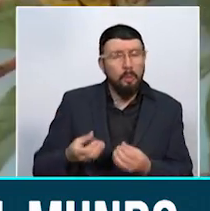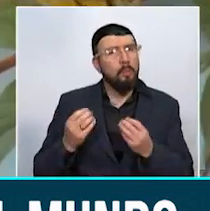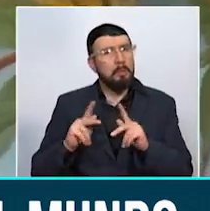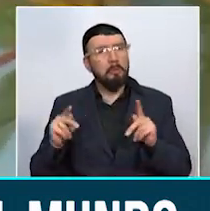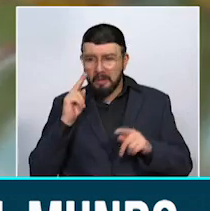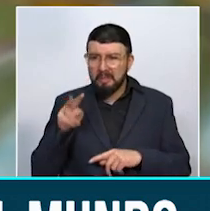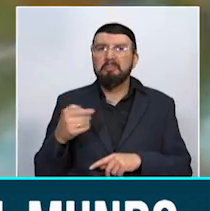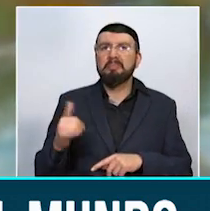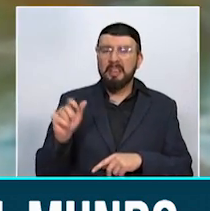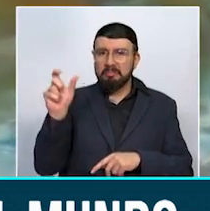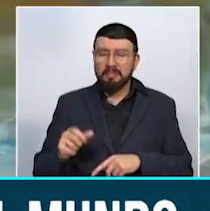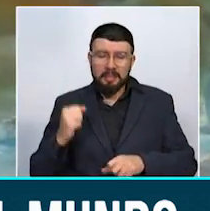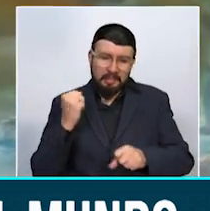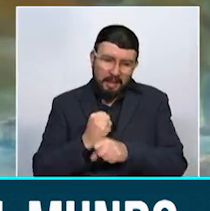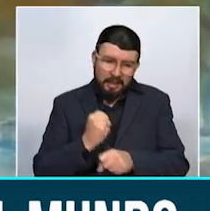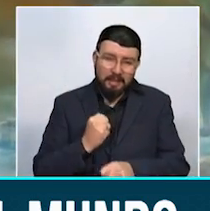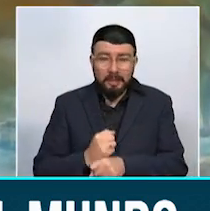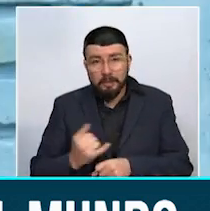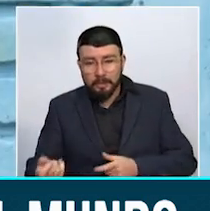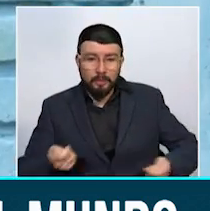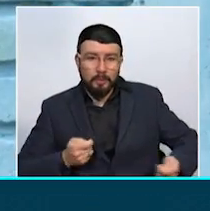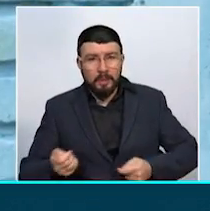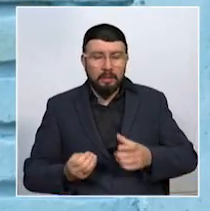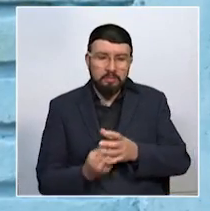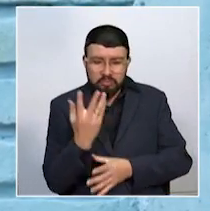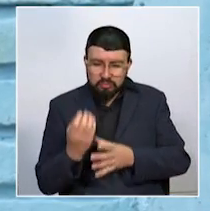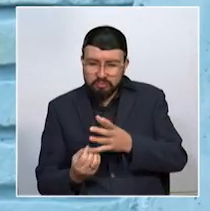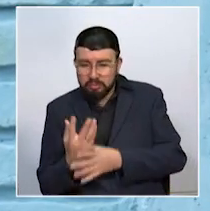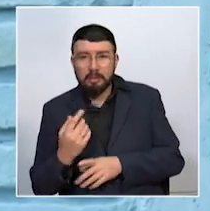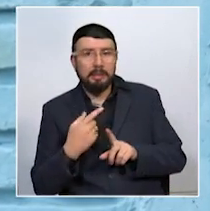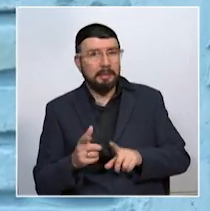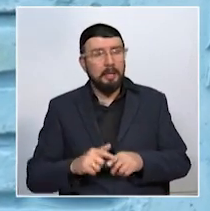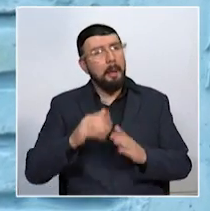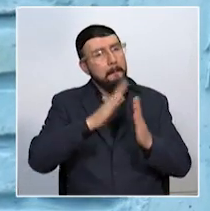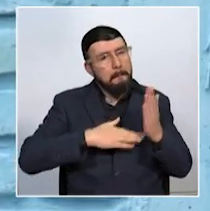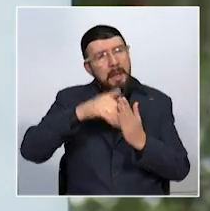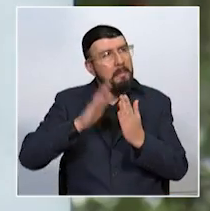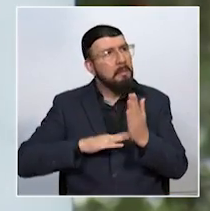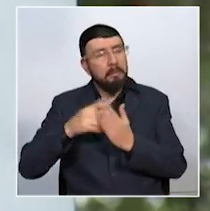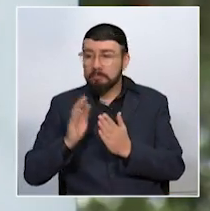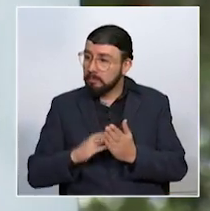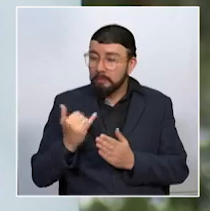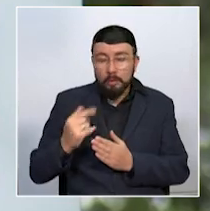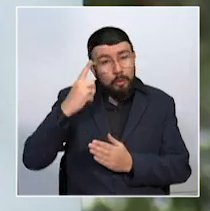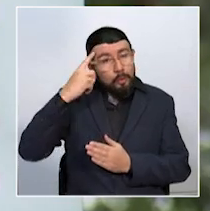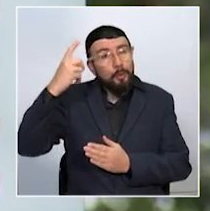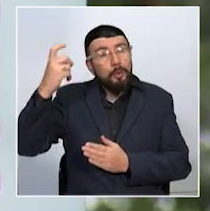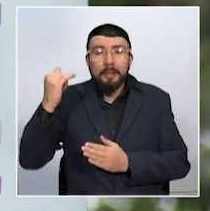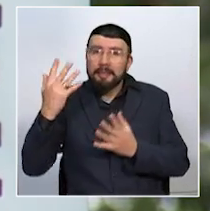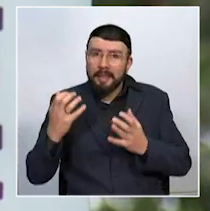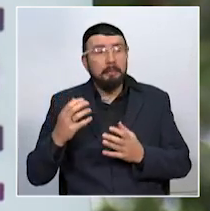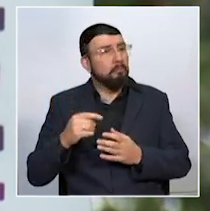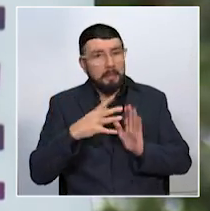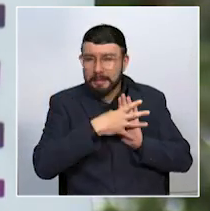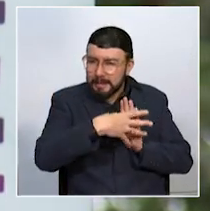a Edgar con pala y pica en mano, sembrando, deshiervando y pintando. Con esta iniciativa, el sueño de Edgar es contagiar a la ciudad de ese